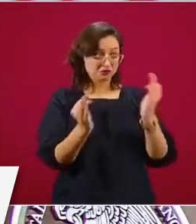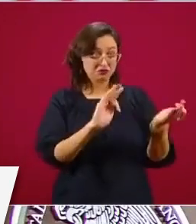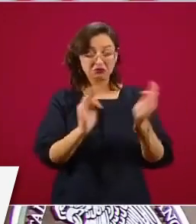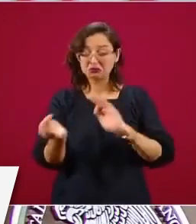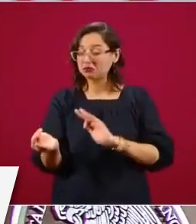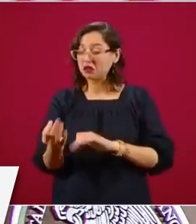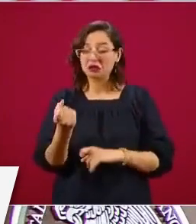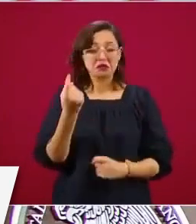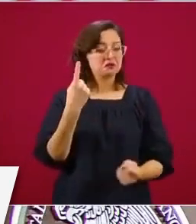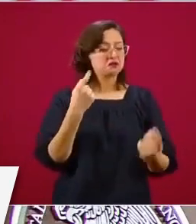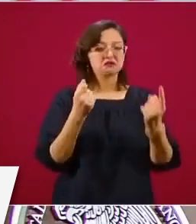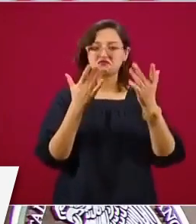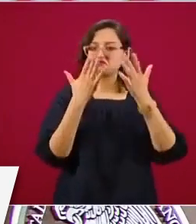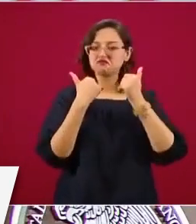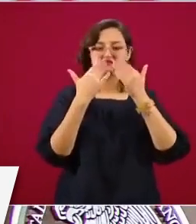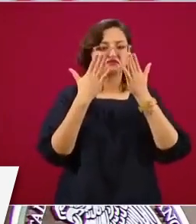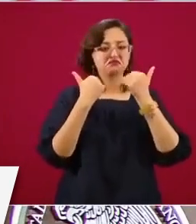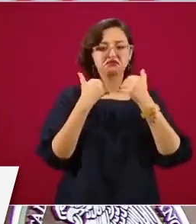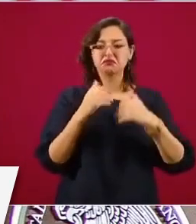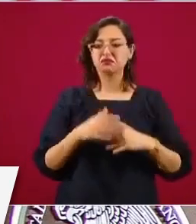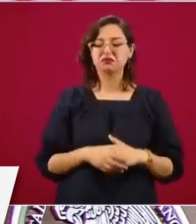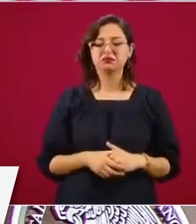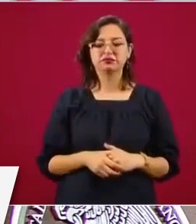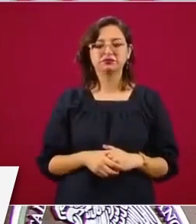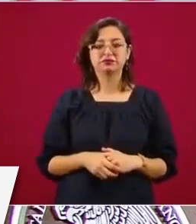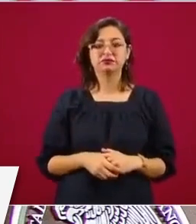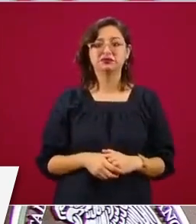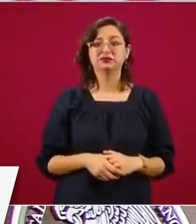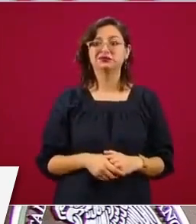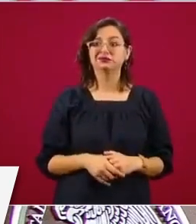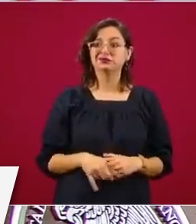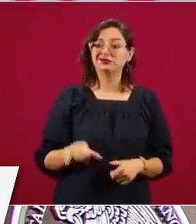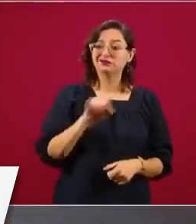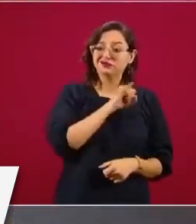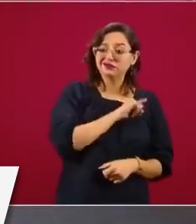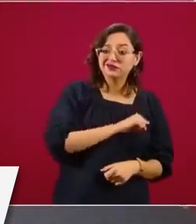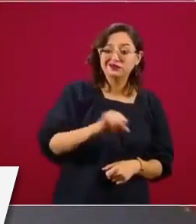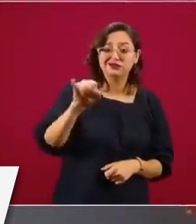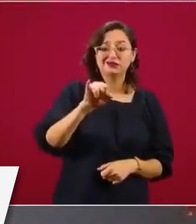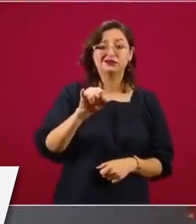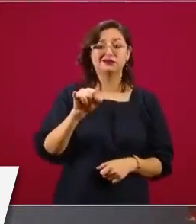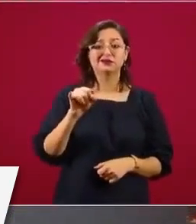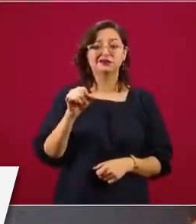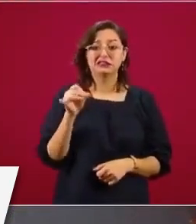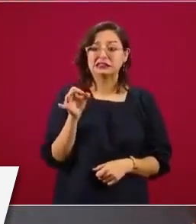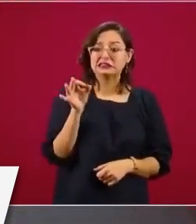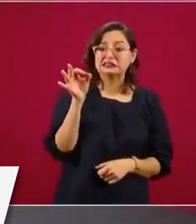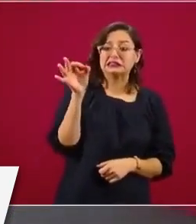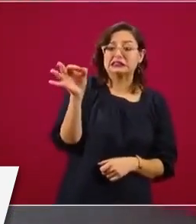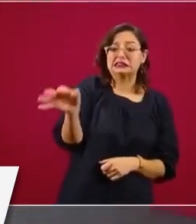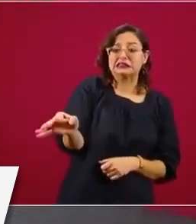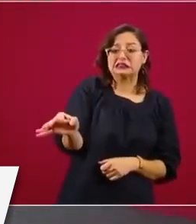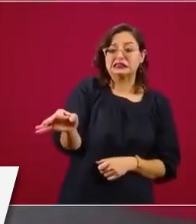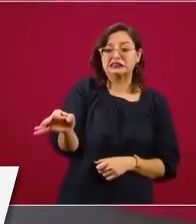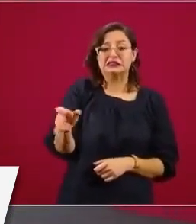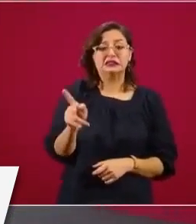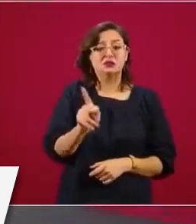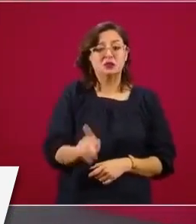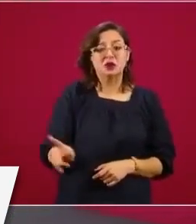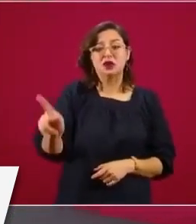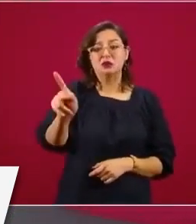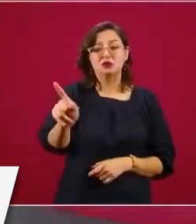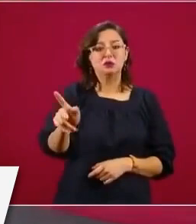menos en en los pueblos, menos en comunidades apartadas.